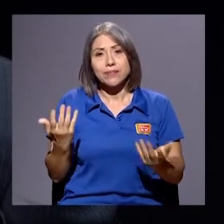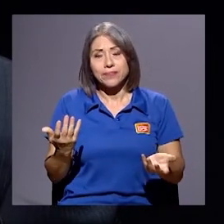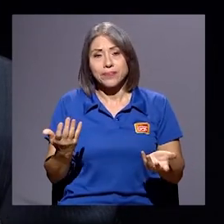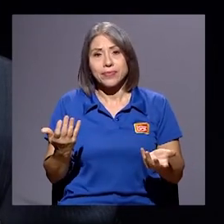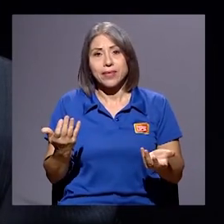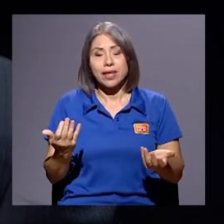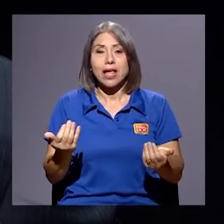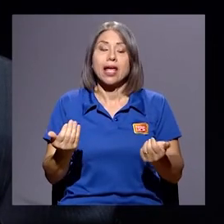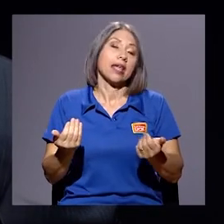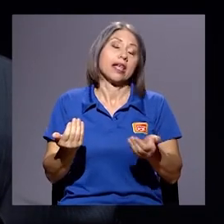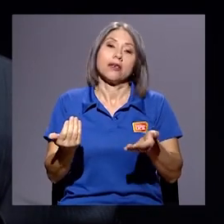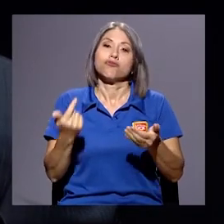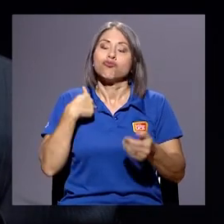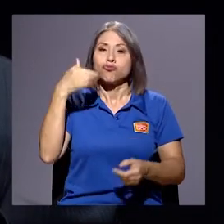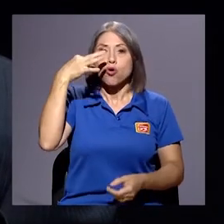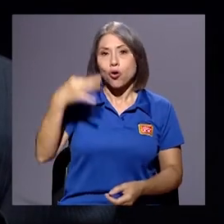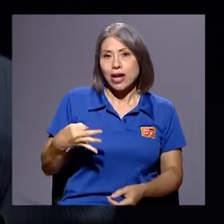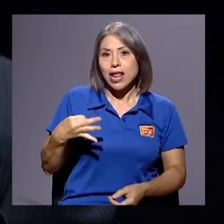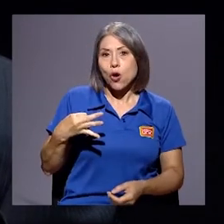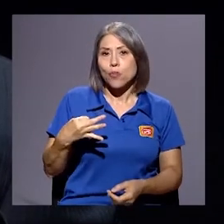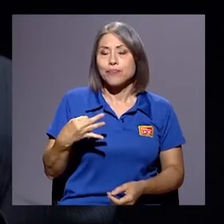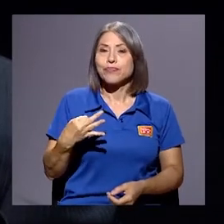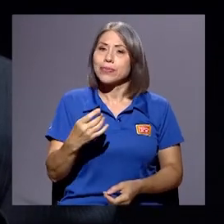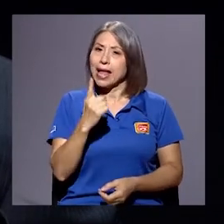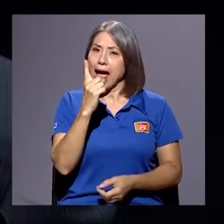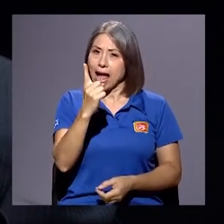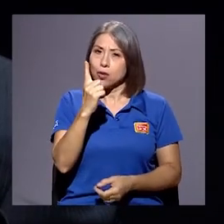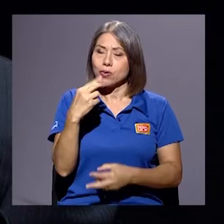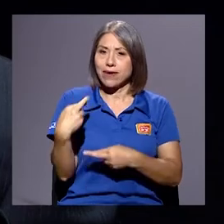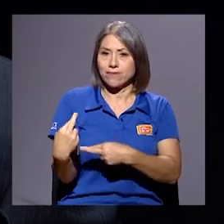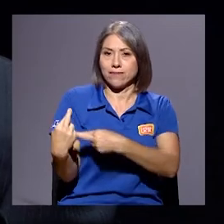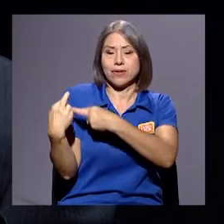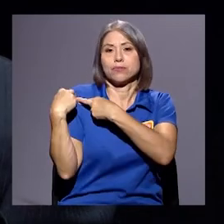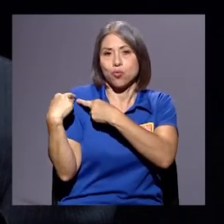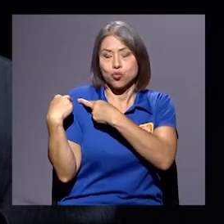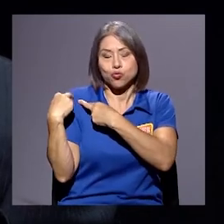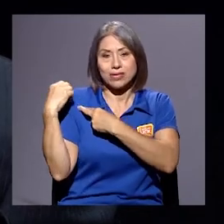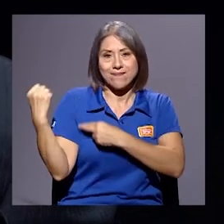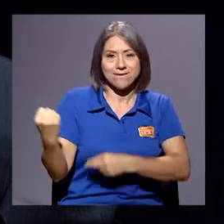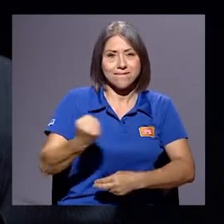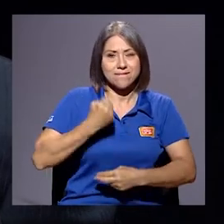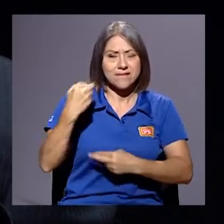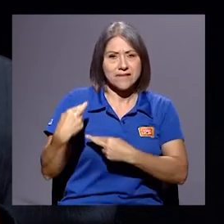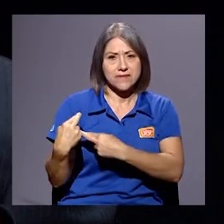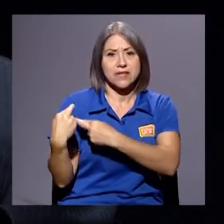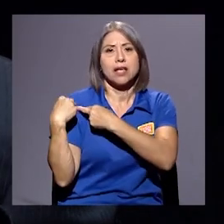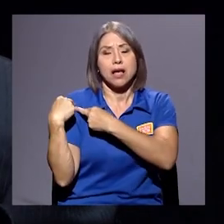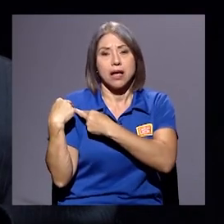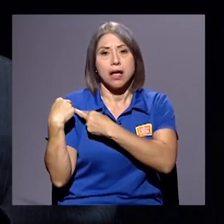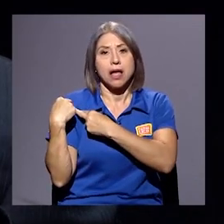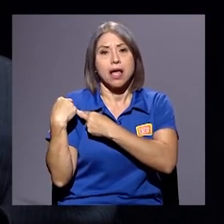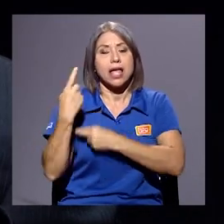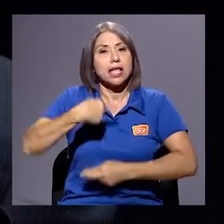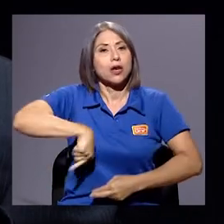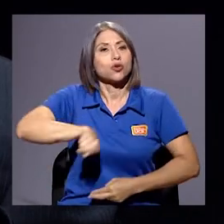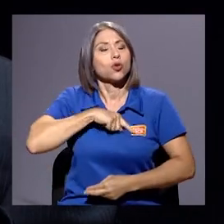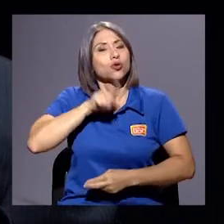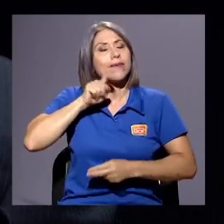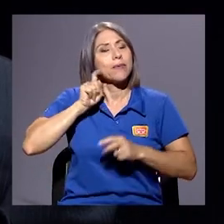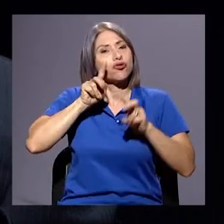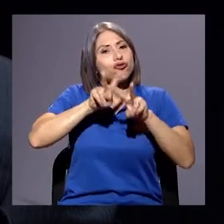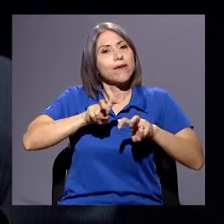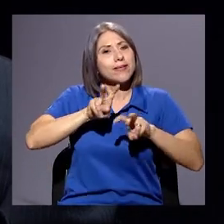yo creo que hay una responsabilidad muy fuerte en revisar nuestras formas de comunicación